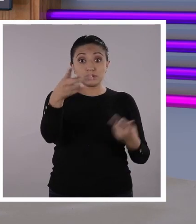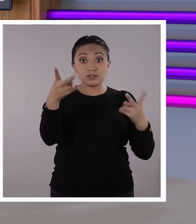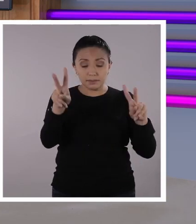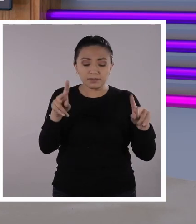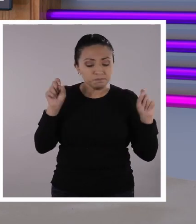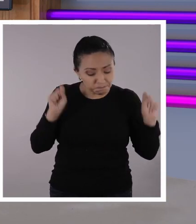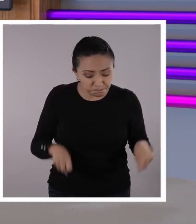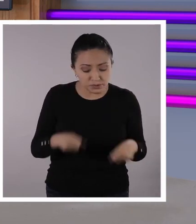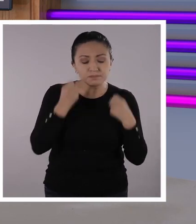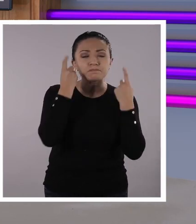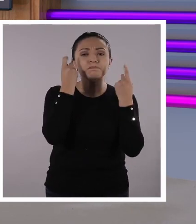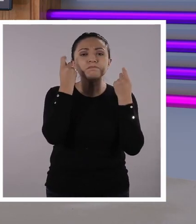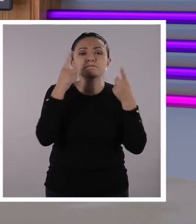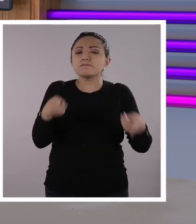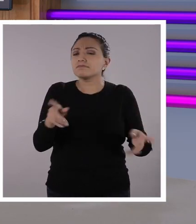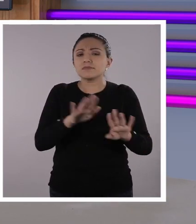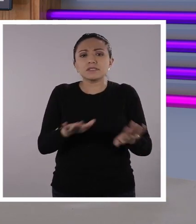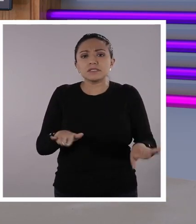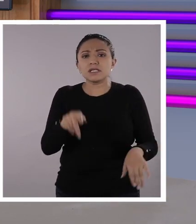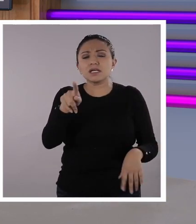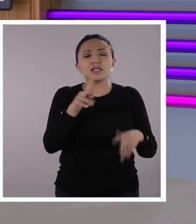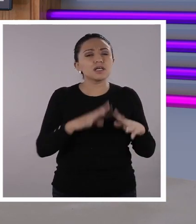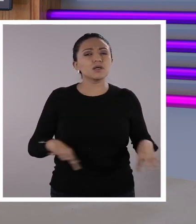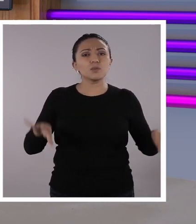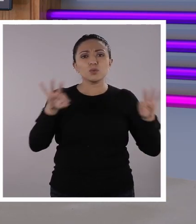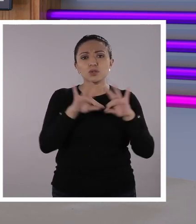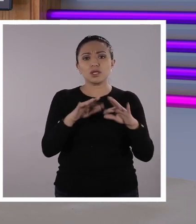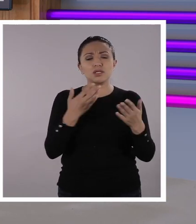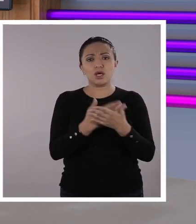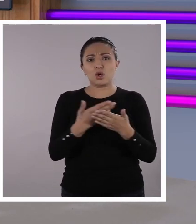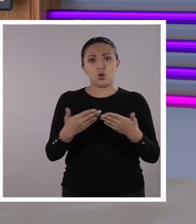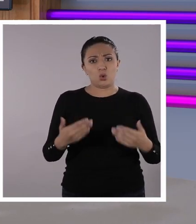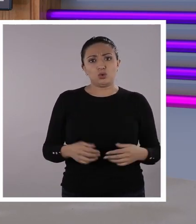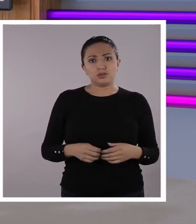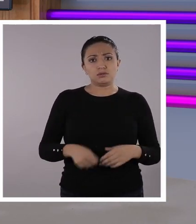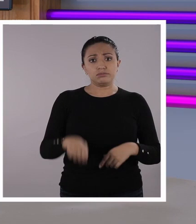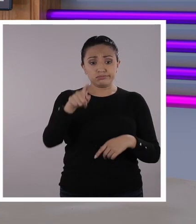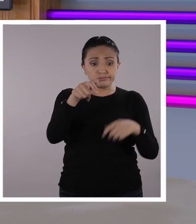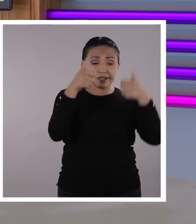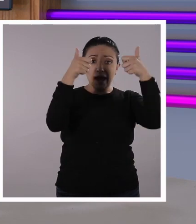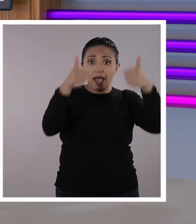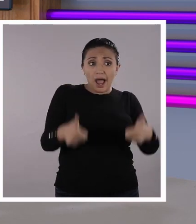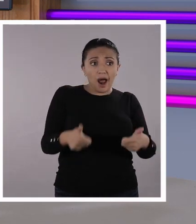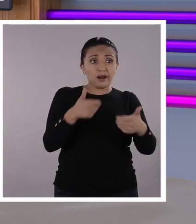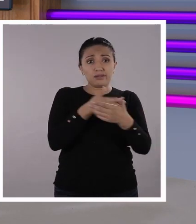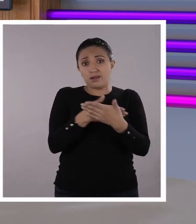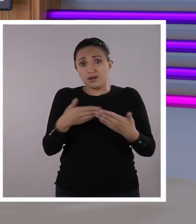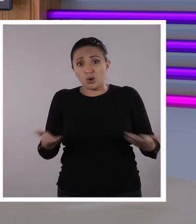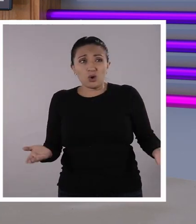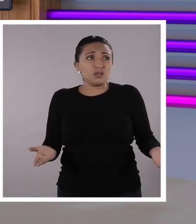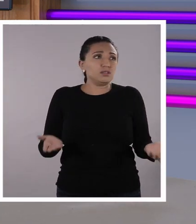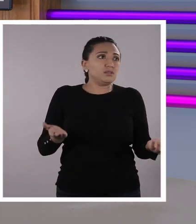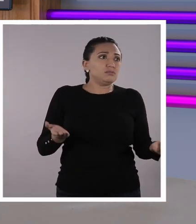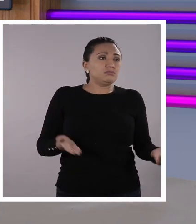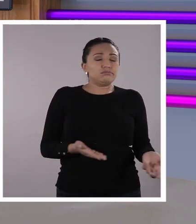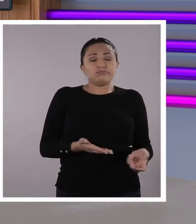chicos y chicas, pueden empezar a generar y a crear increíbles cosas, obras de arte, descubrimientos,